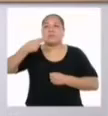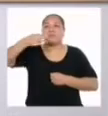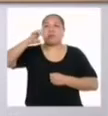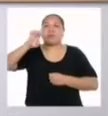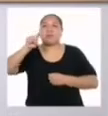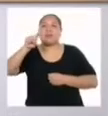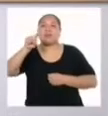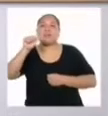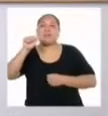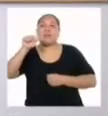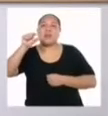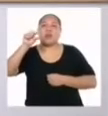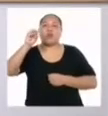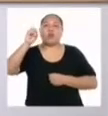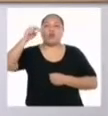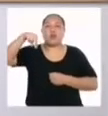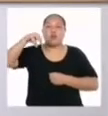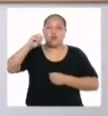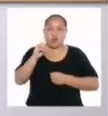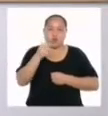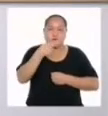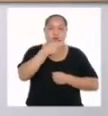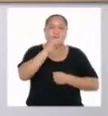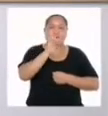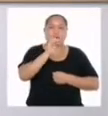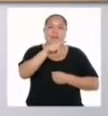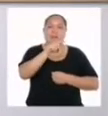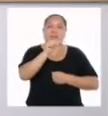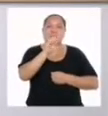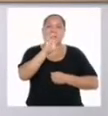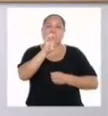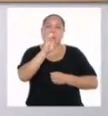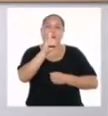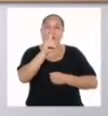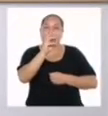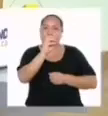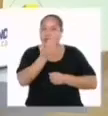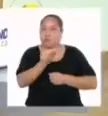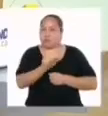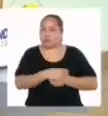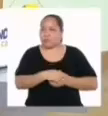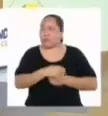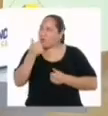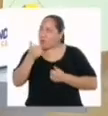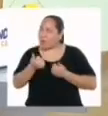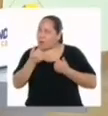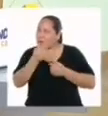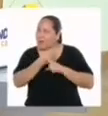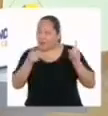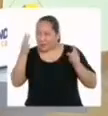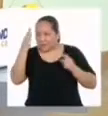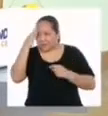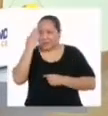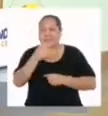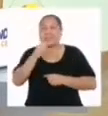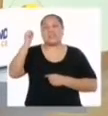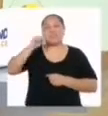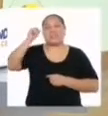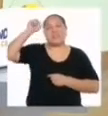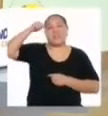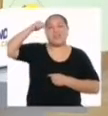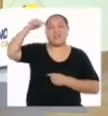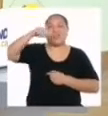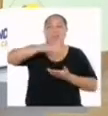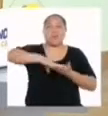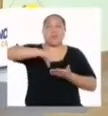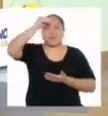Hexágono y hexahedro. ¿Sabes cuál es la diferencia entre ambos Yanira? Sí, lo sé, profesor. Me